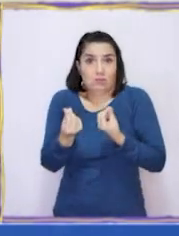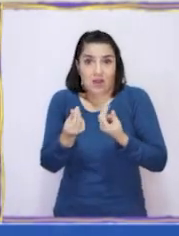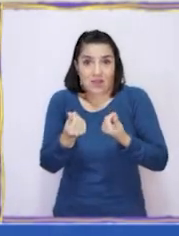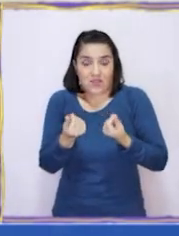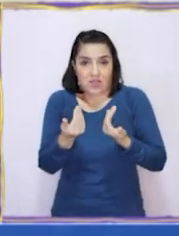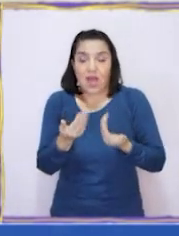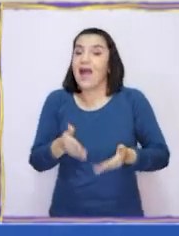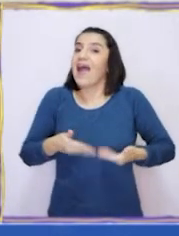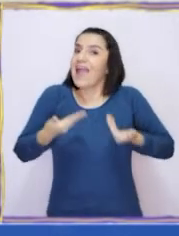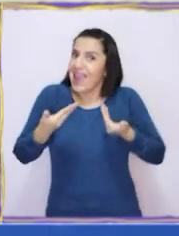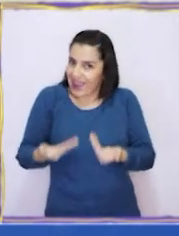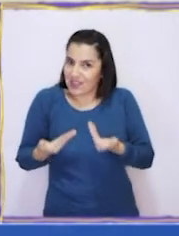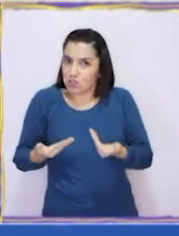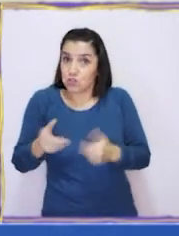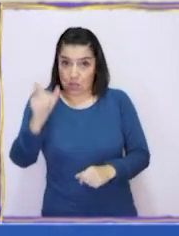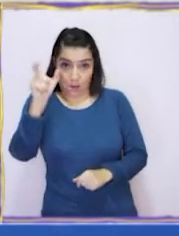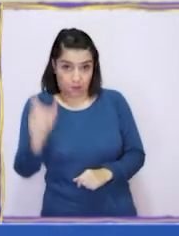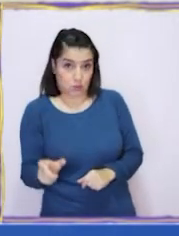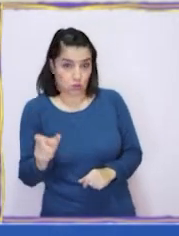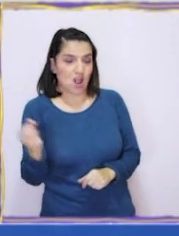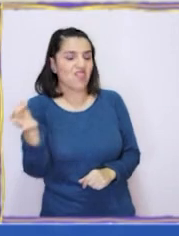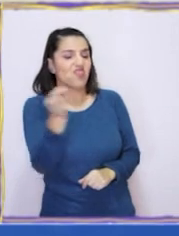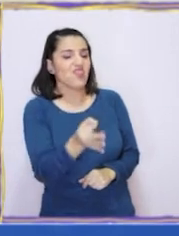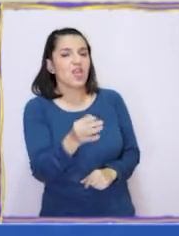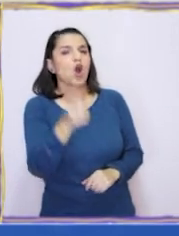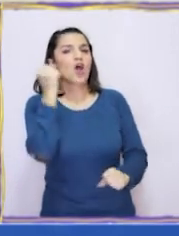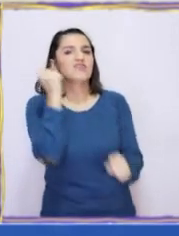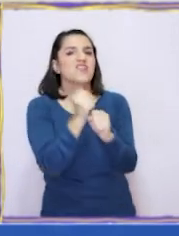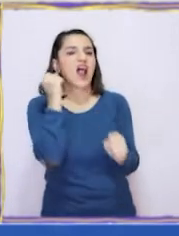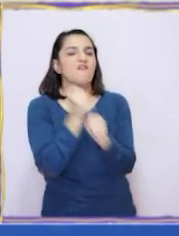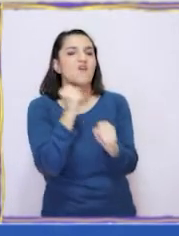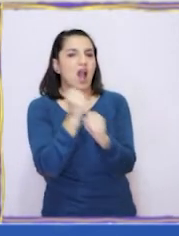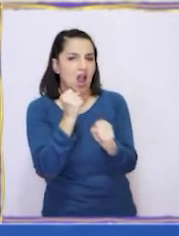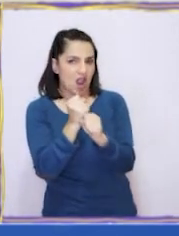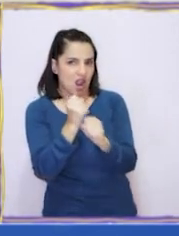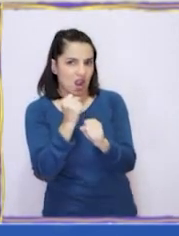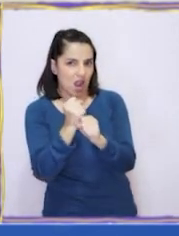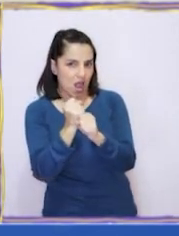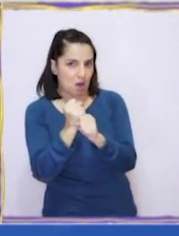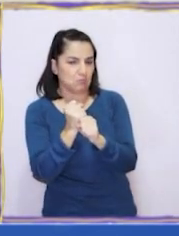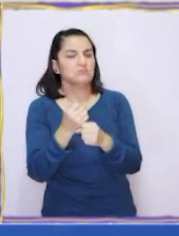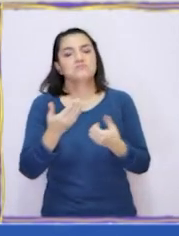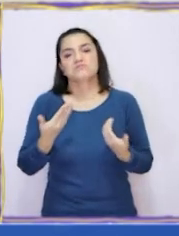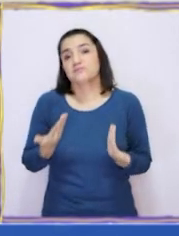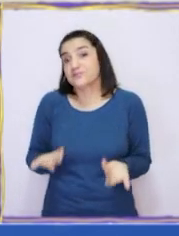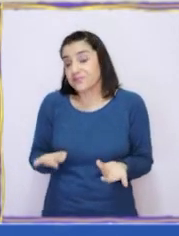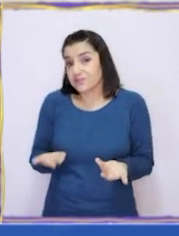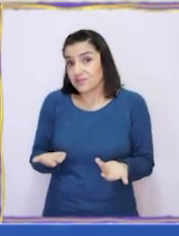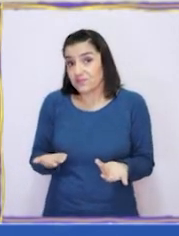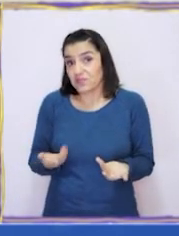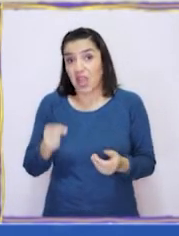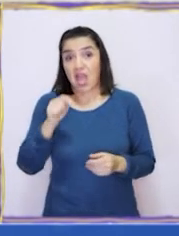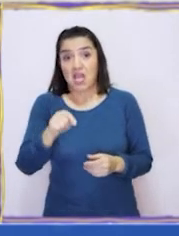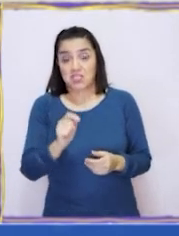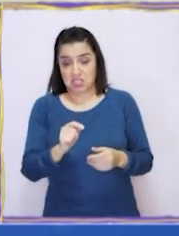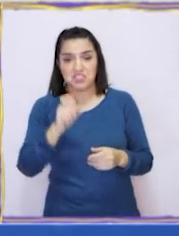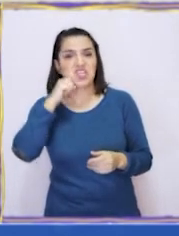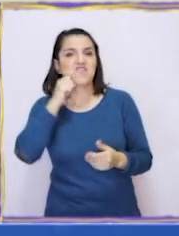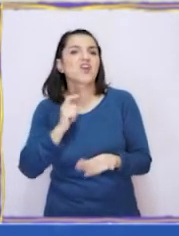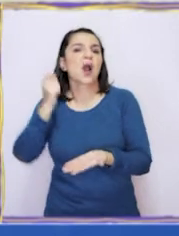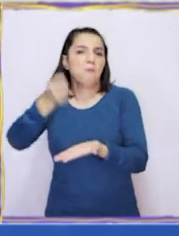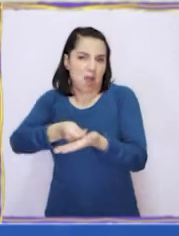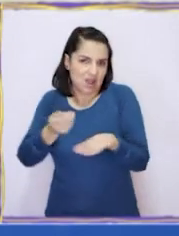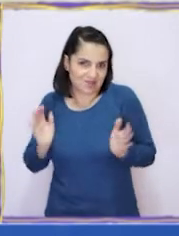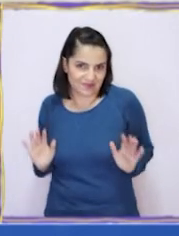tenían cómo pagarlo. entonces el vendedor les dijo que debían trabajar para él durante un tiempo y así su deuda